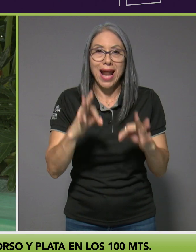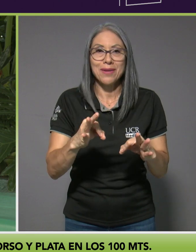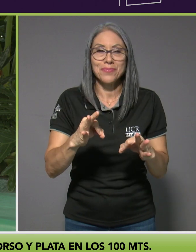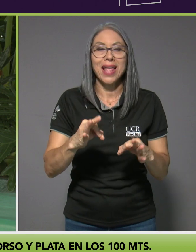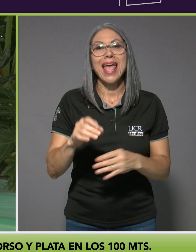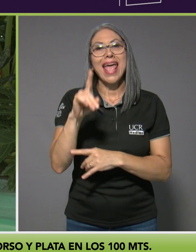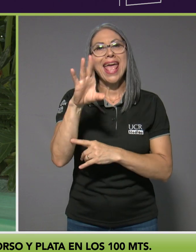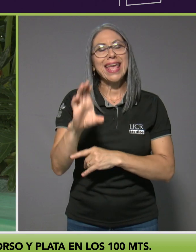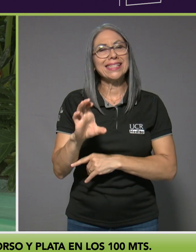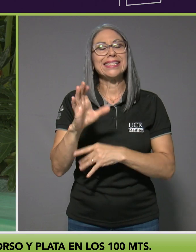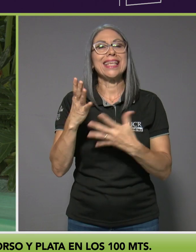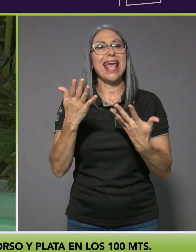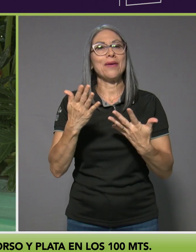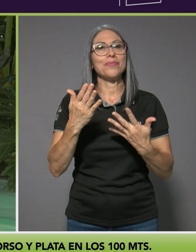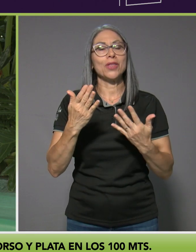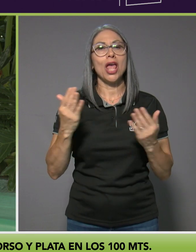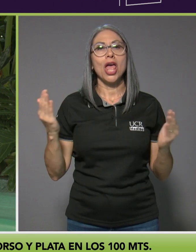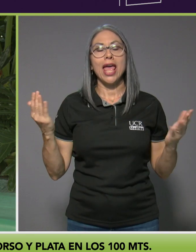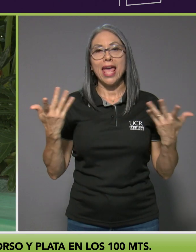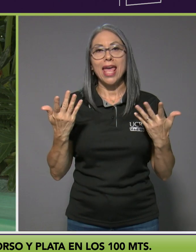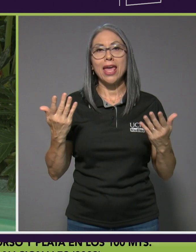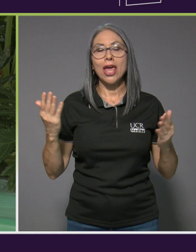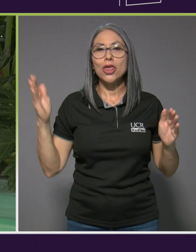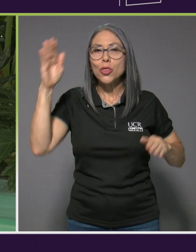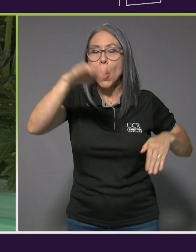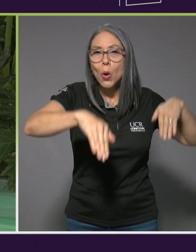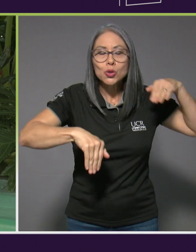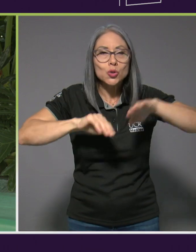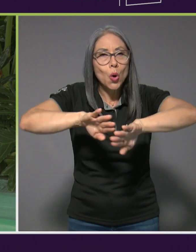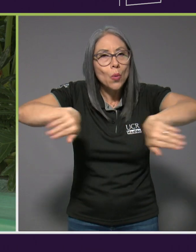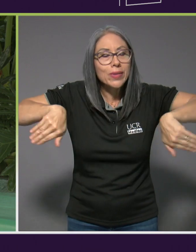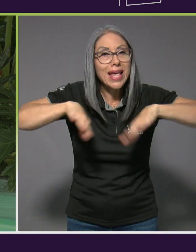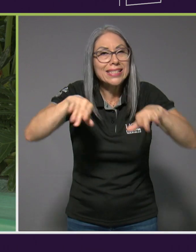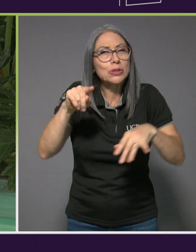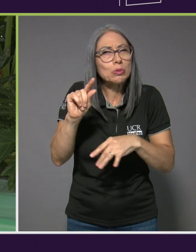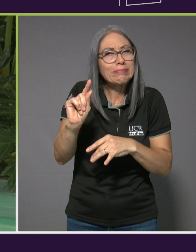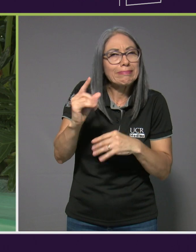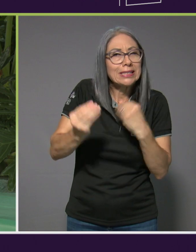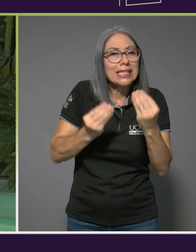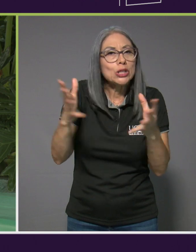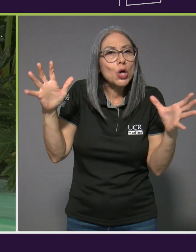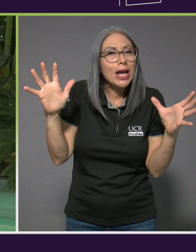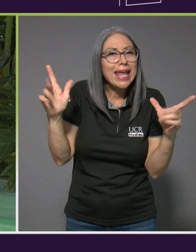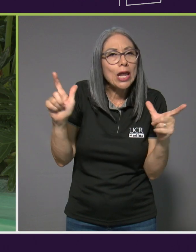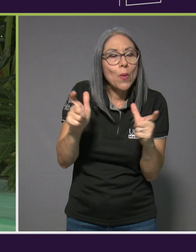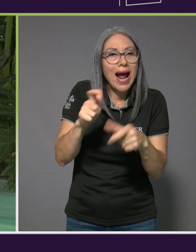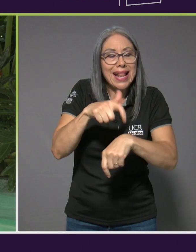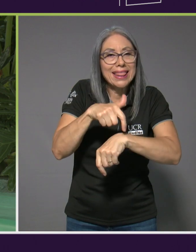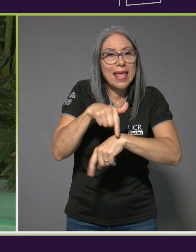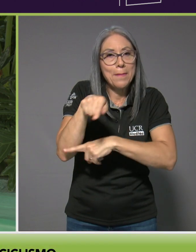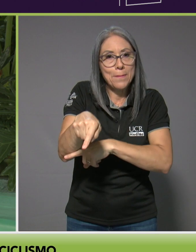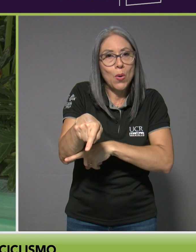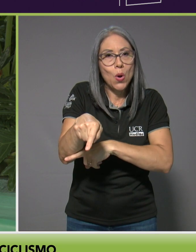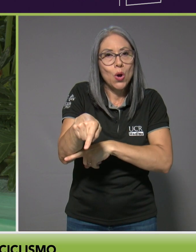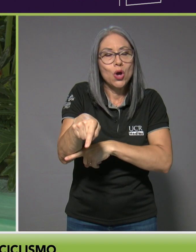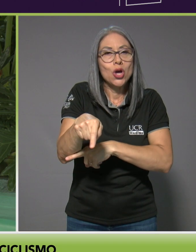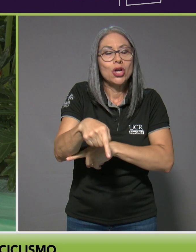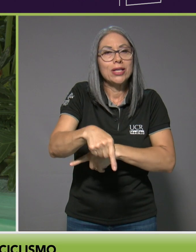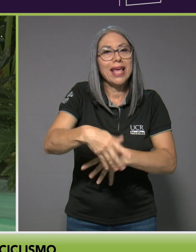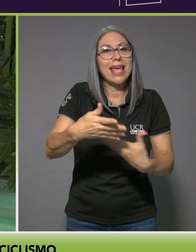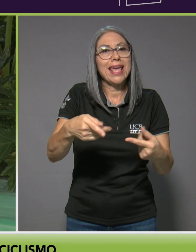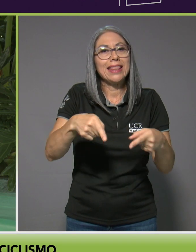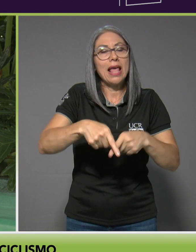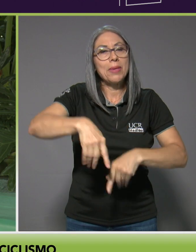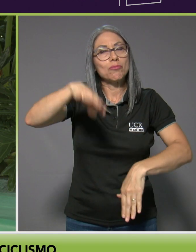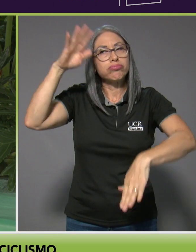tengo como una espinita con esa prueba, quiero bajar lo más que se pueda en esa prueba. Tengo expectativas de vivir una experiencia